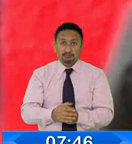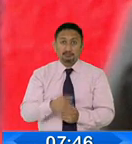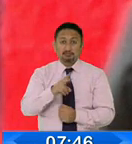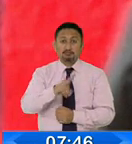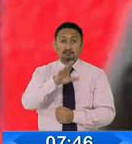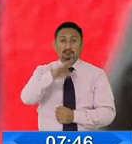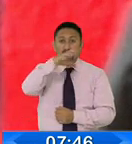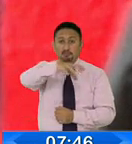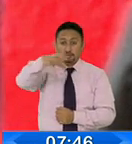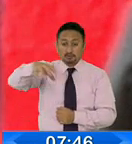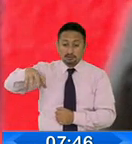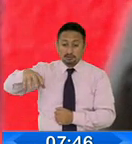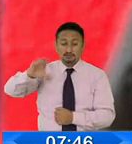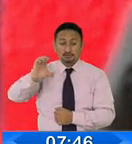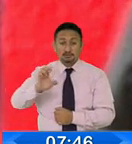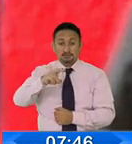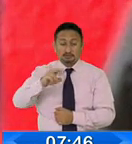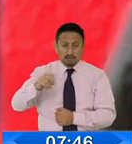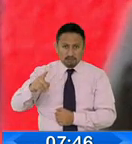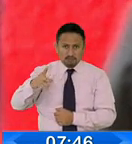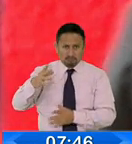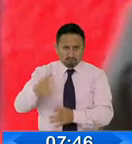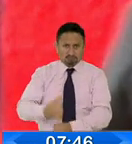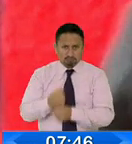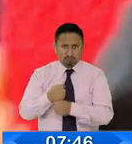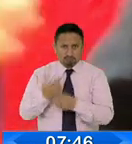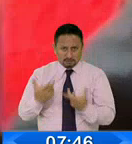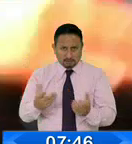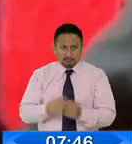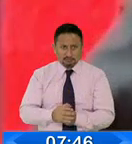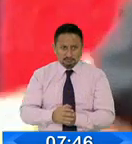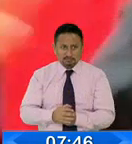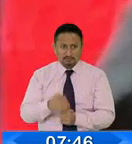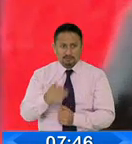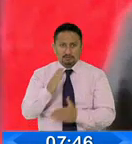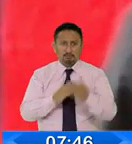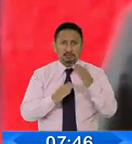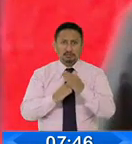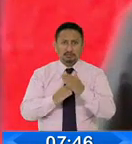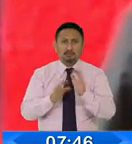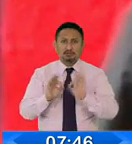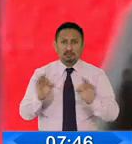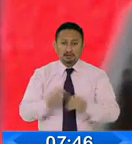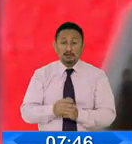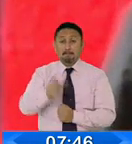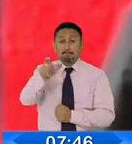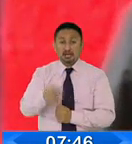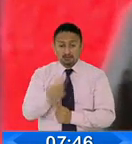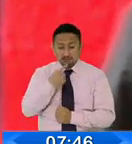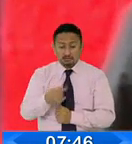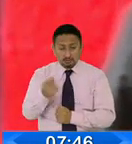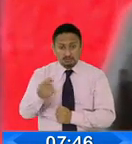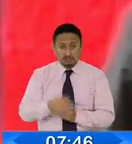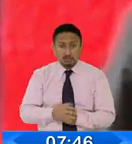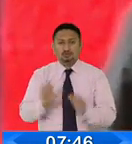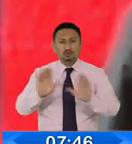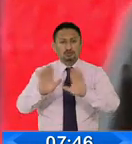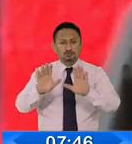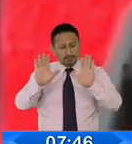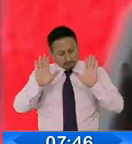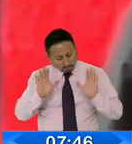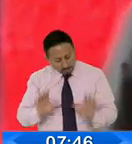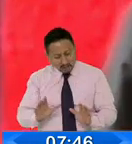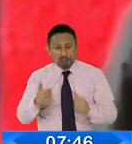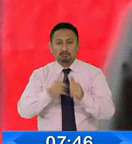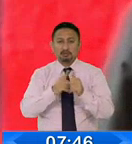provincias donde hay los Consejos Nacional Electorales, ya sí pacíficamente no van a llegar la ciudadanía, nos decía. Pero decían, no, tenemos que agotar